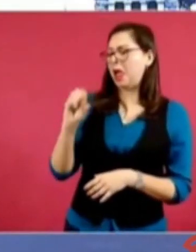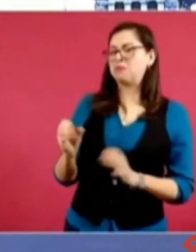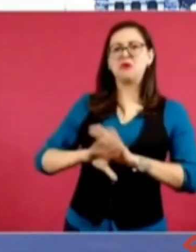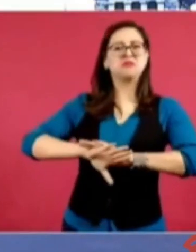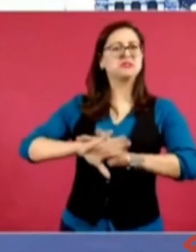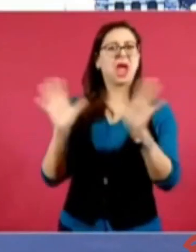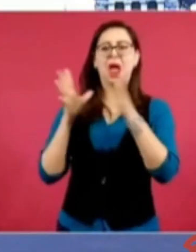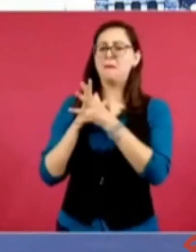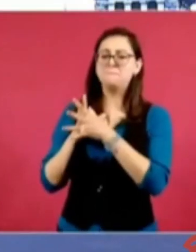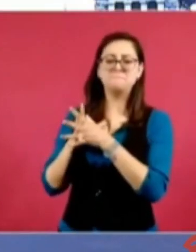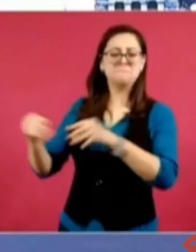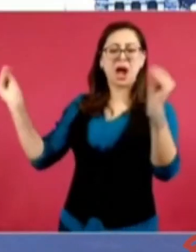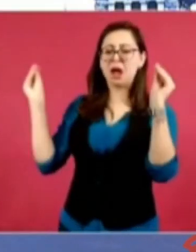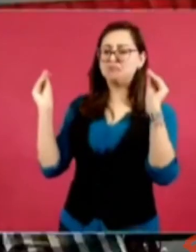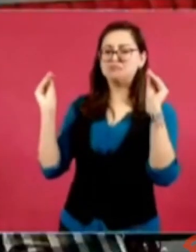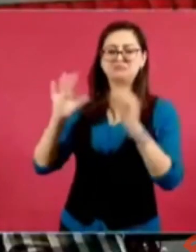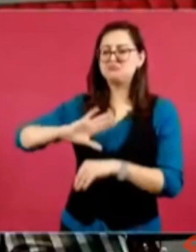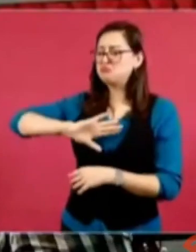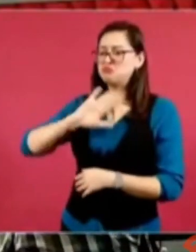a los pueblos